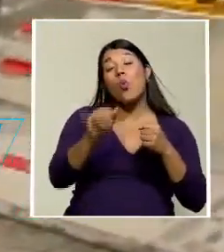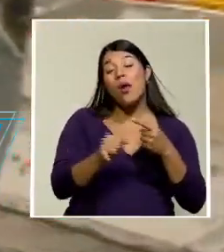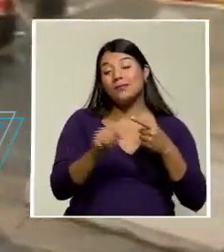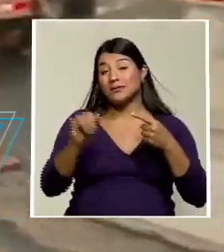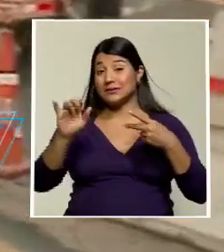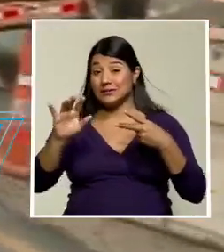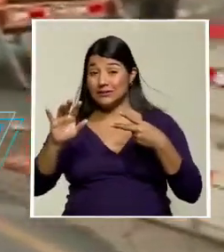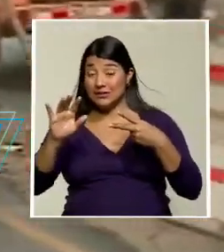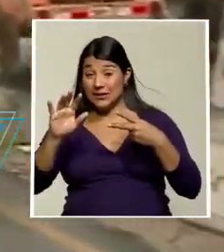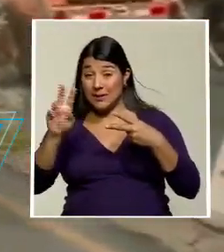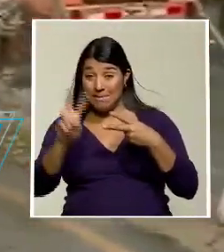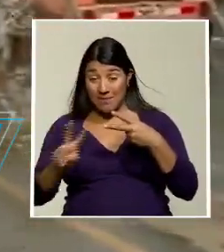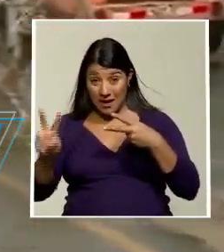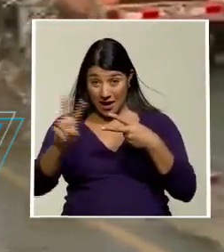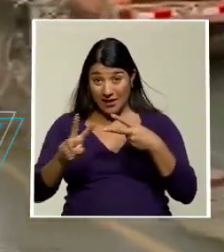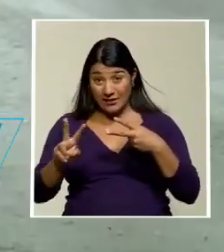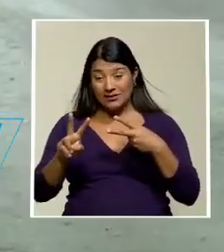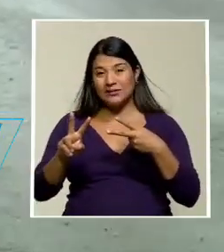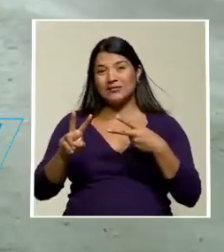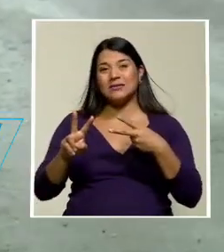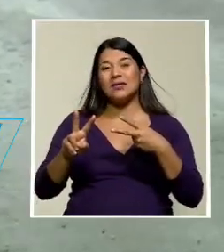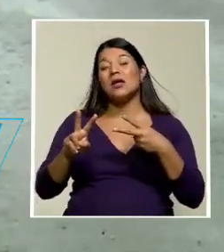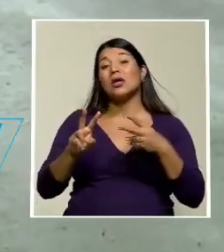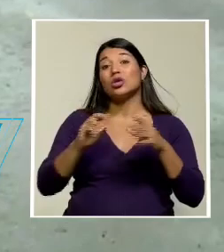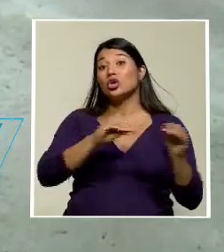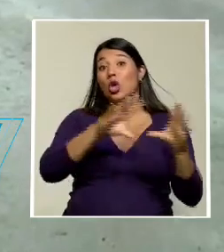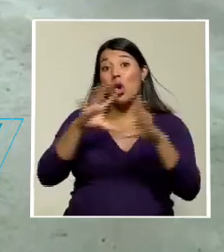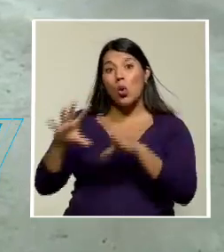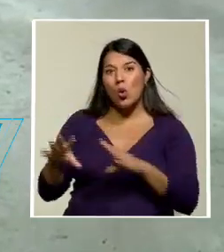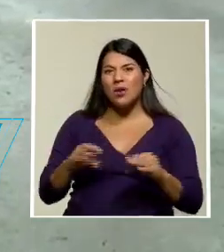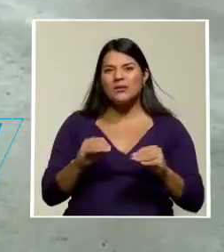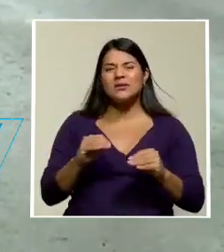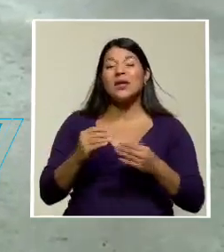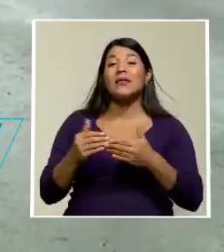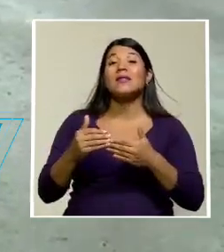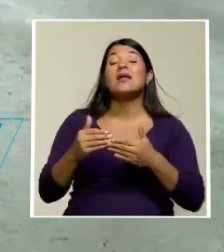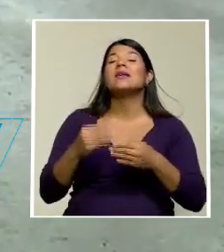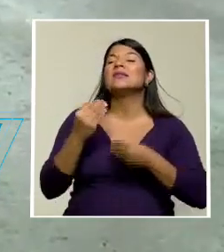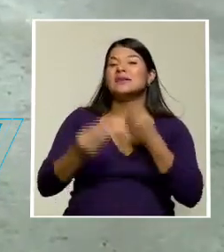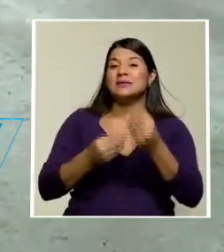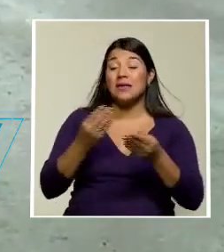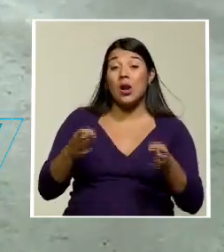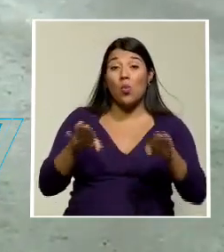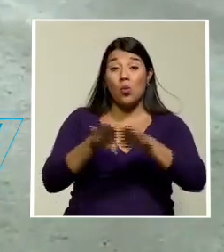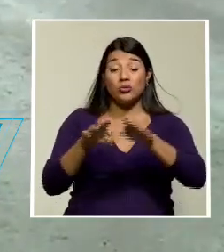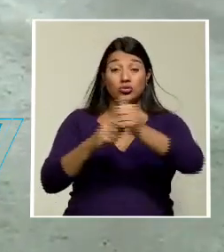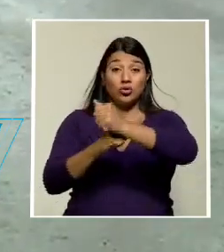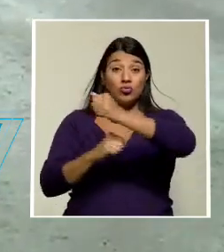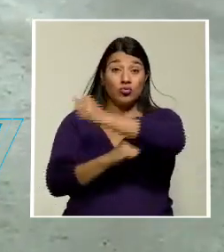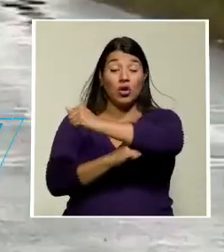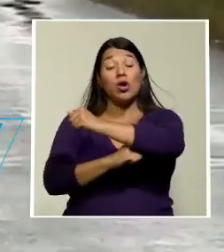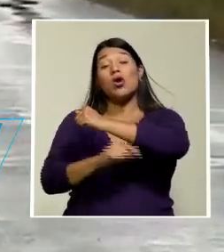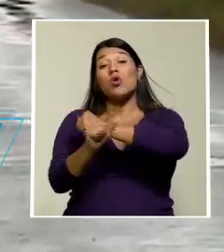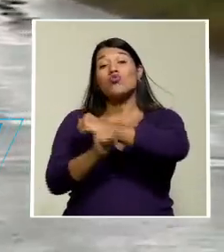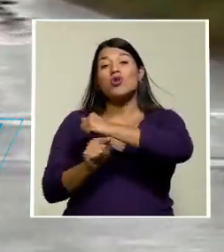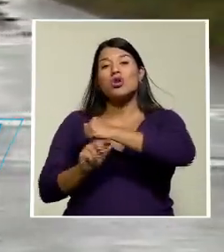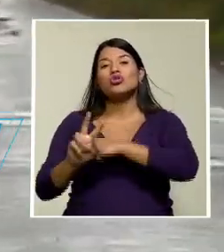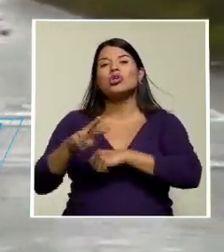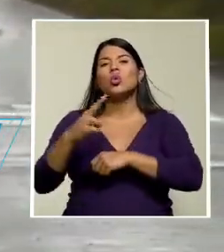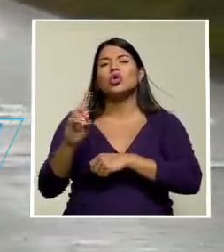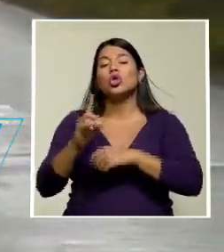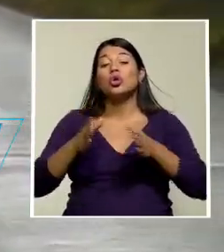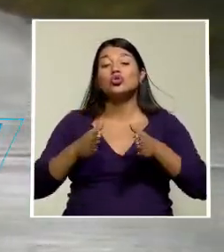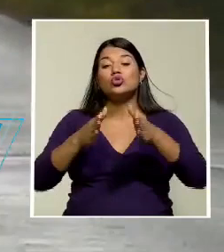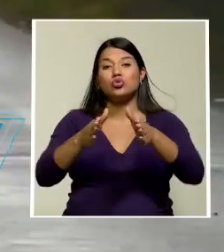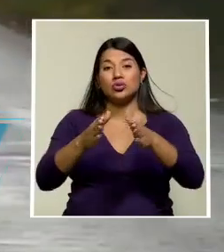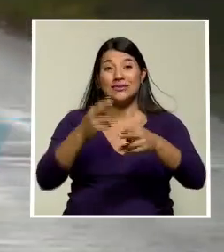noviembre durante 24 horas después de las 7 de la noche, se realizará un cierre en el puente sobre el río Segundo en la ruta General Cañas.